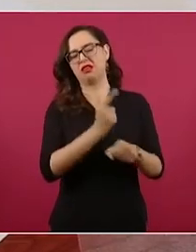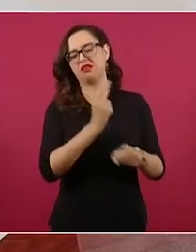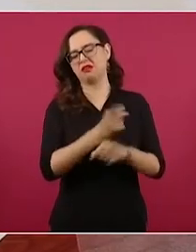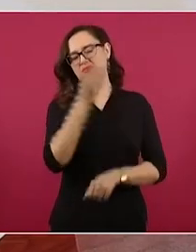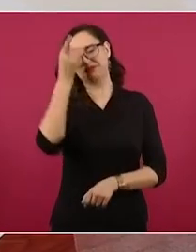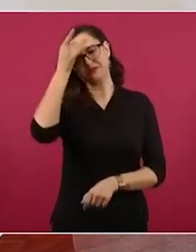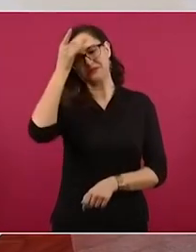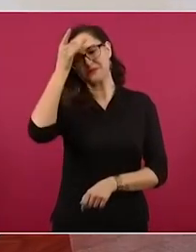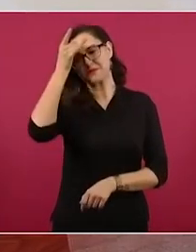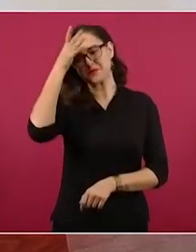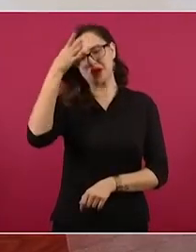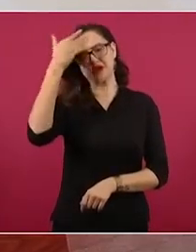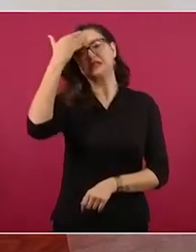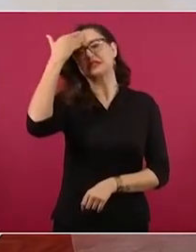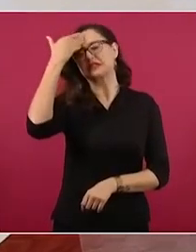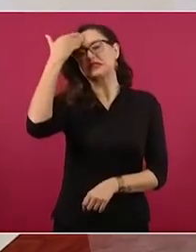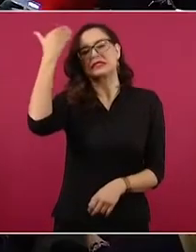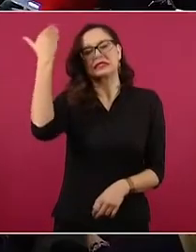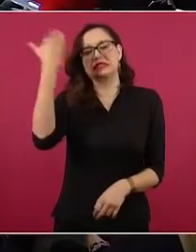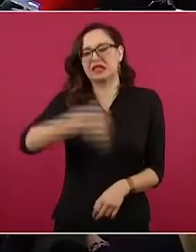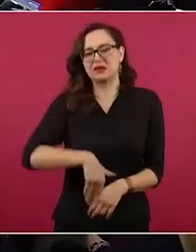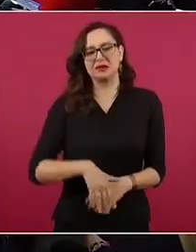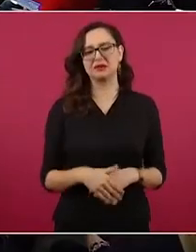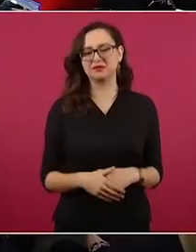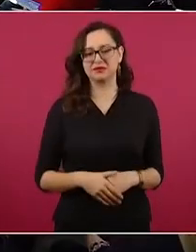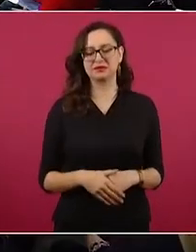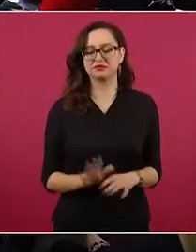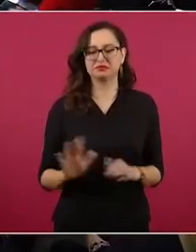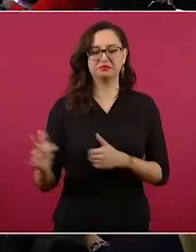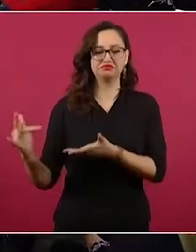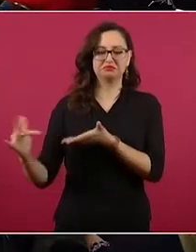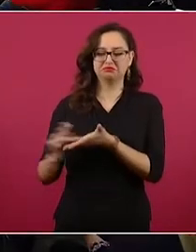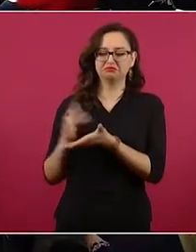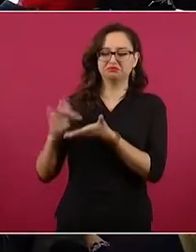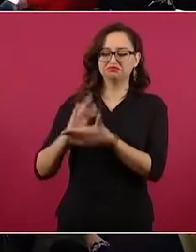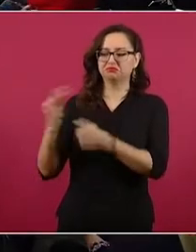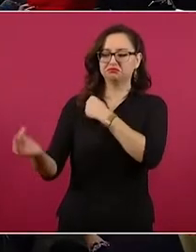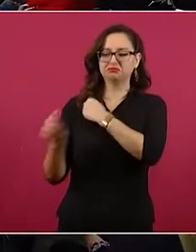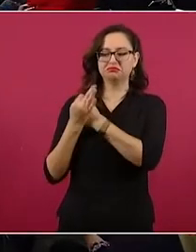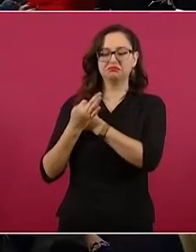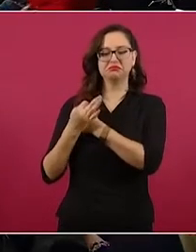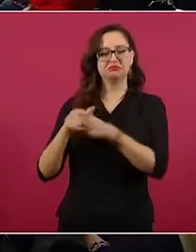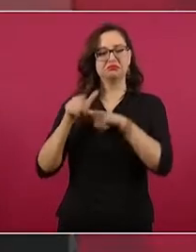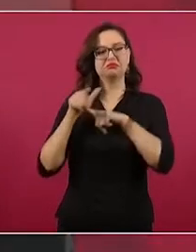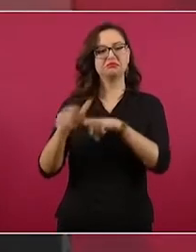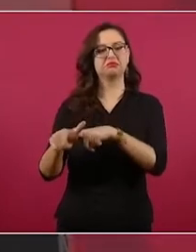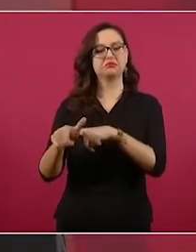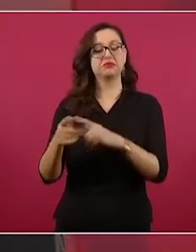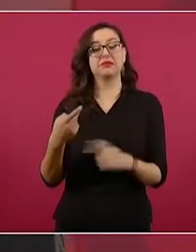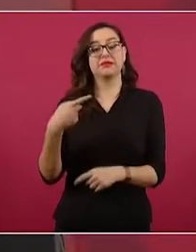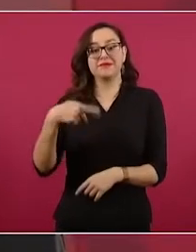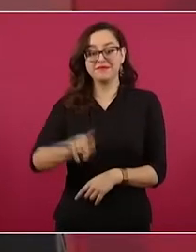Todos los programas de análisis en la televisión, todos o